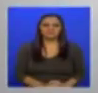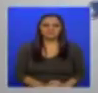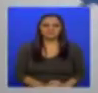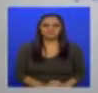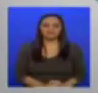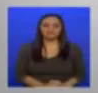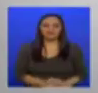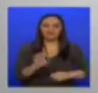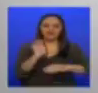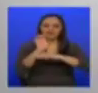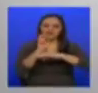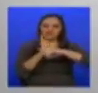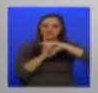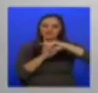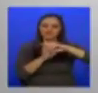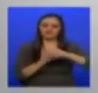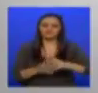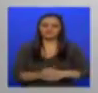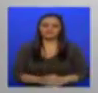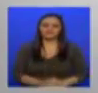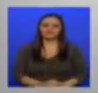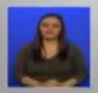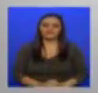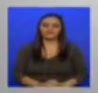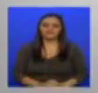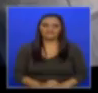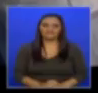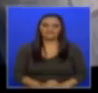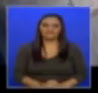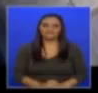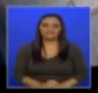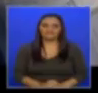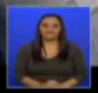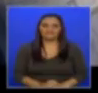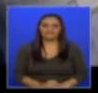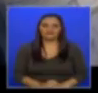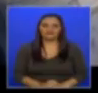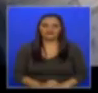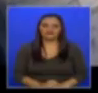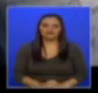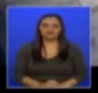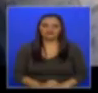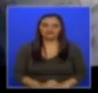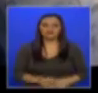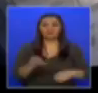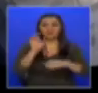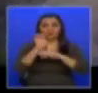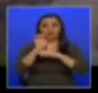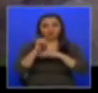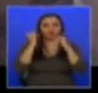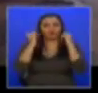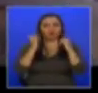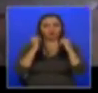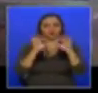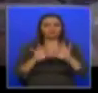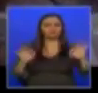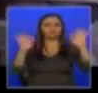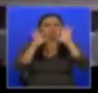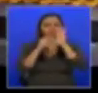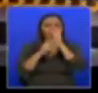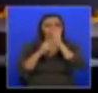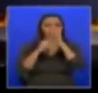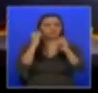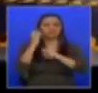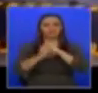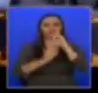Ecuador es hoy un referente internacional en la